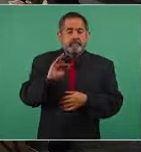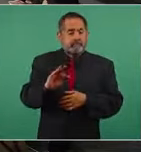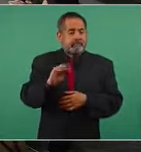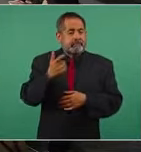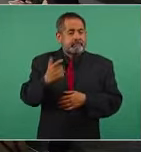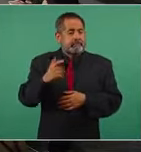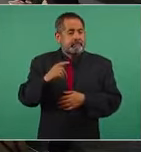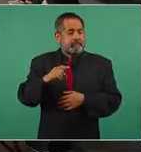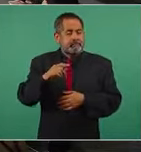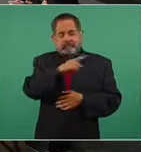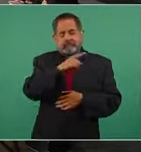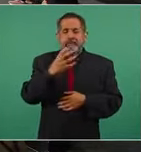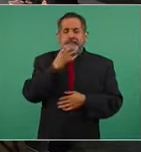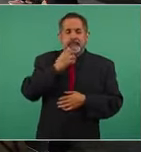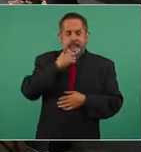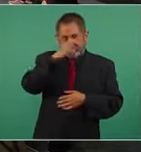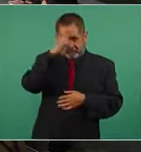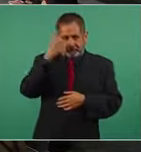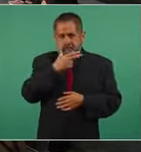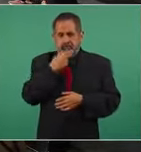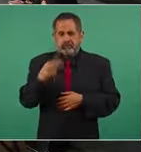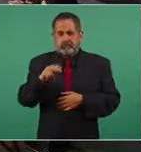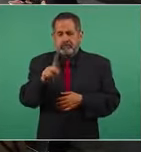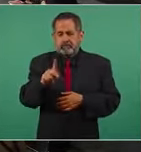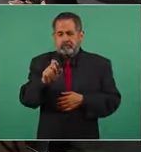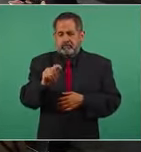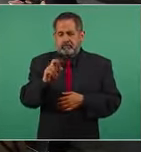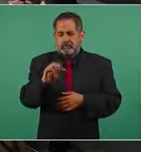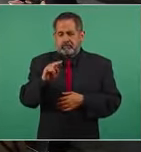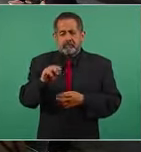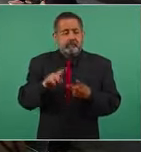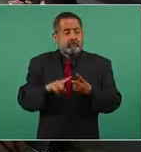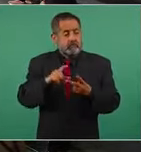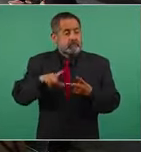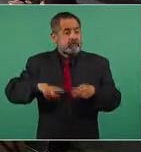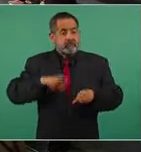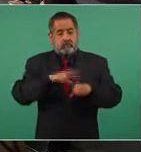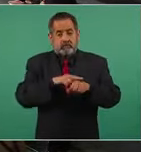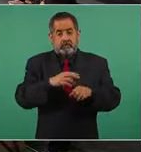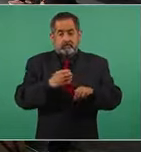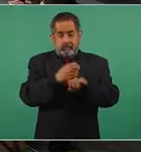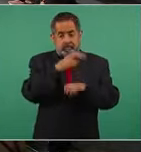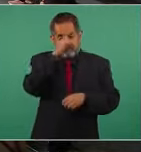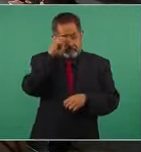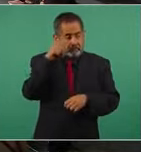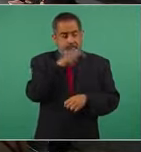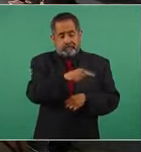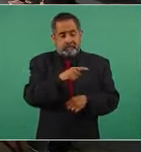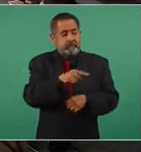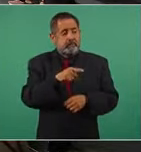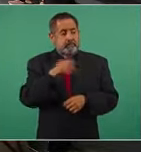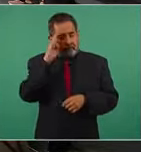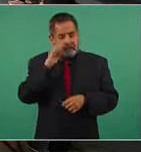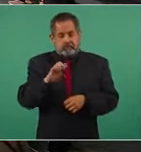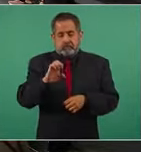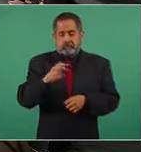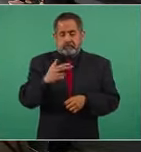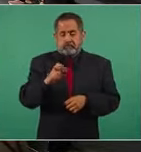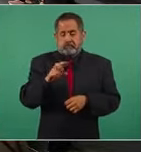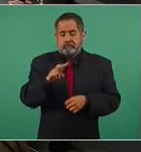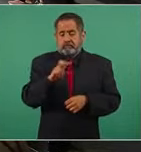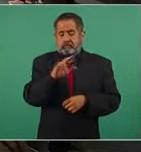Nayarit Petronilo Díaz y a un gobernador del estado de Nayarit el señor Echeverría